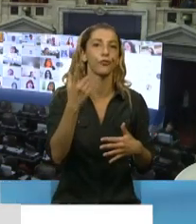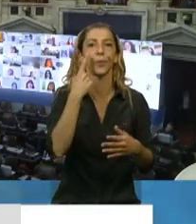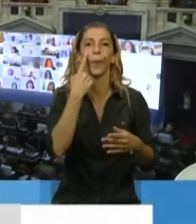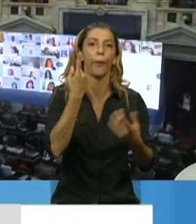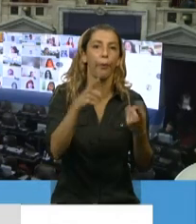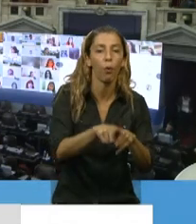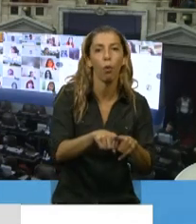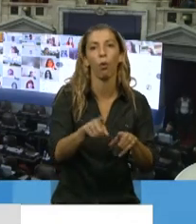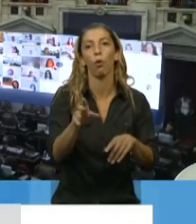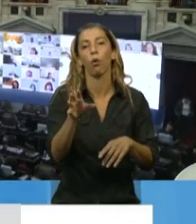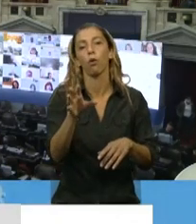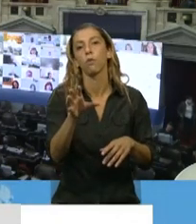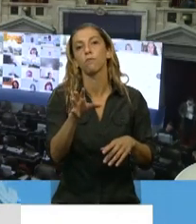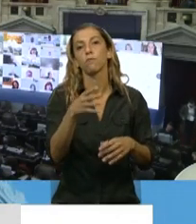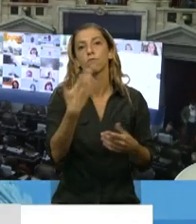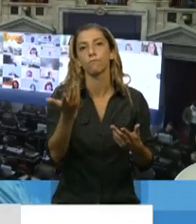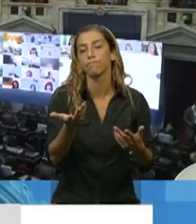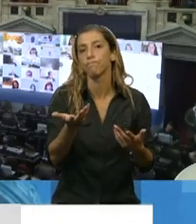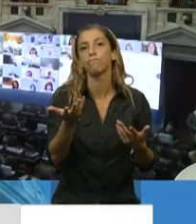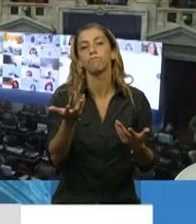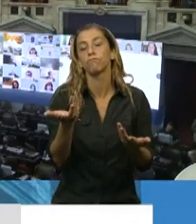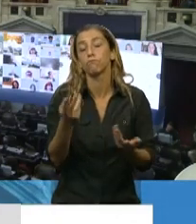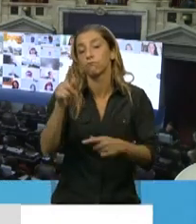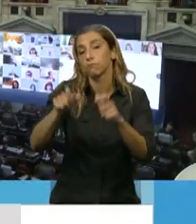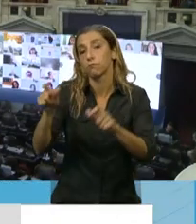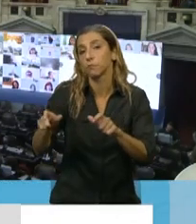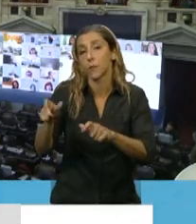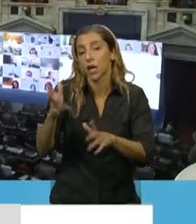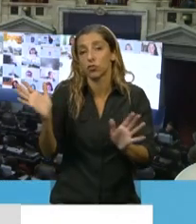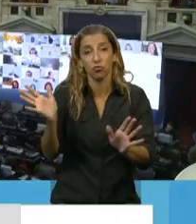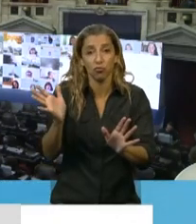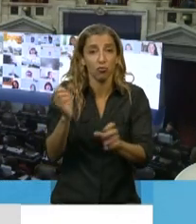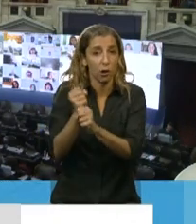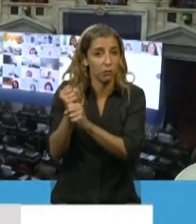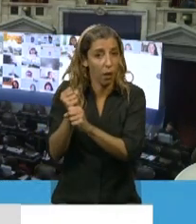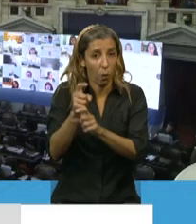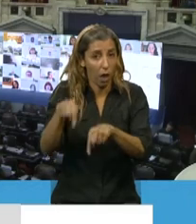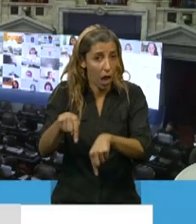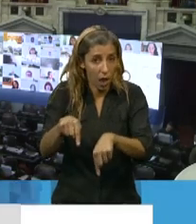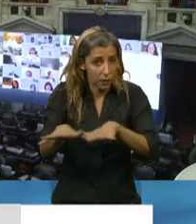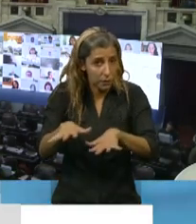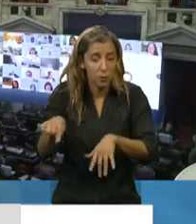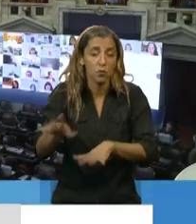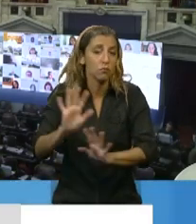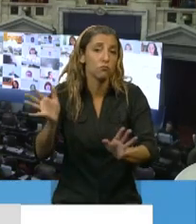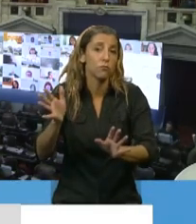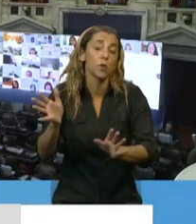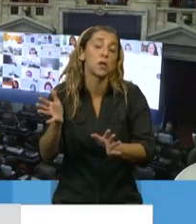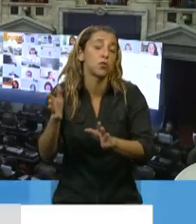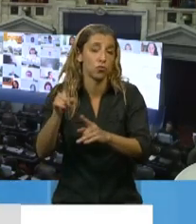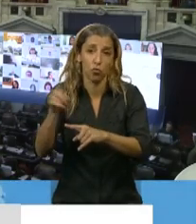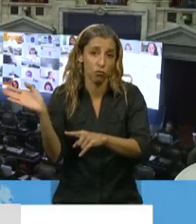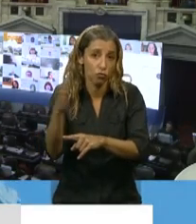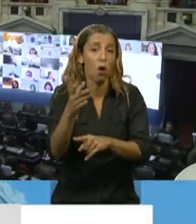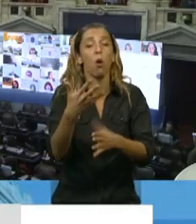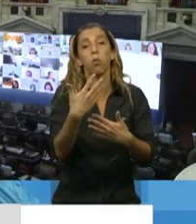amplia de las personas que pudieran haber perdido la vida en este proceso, hijos o hijas solteras,